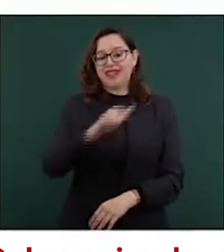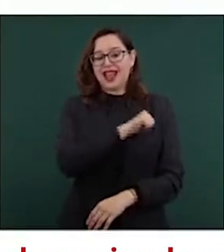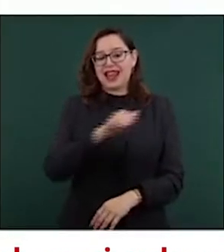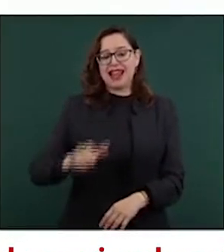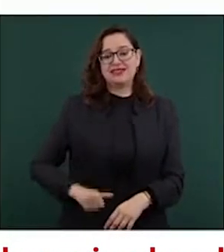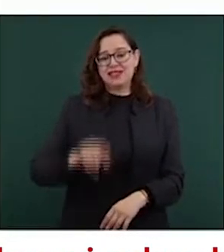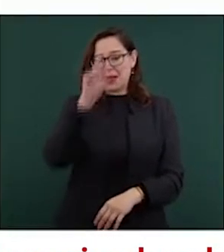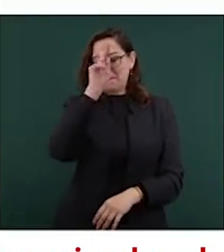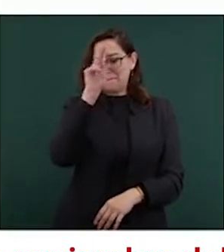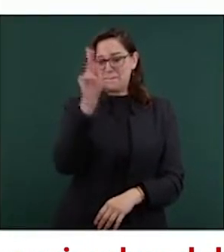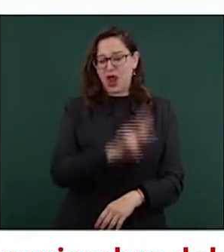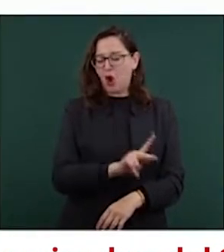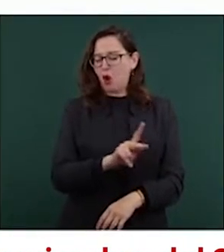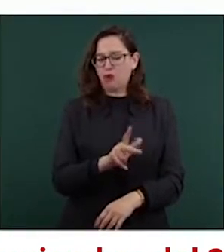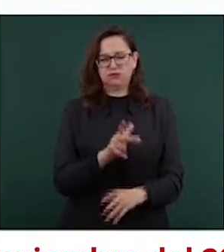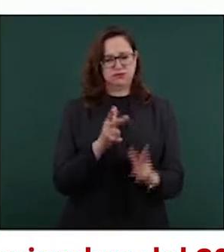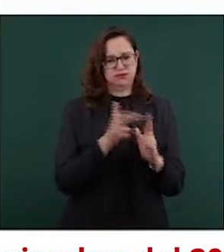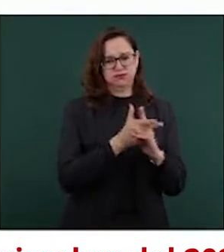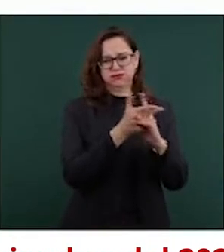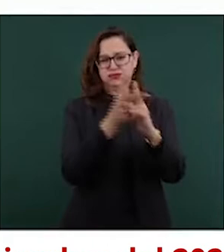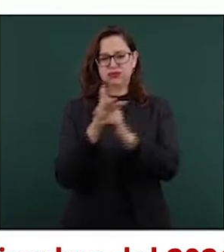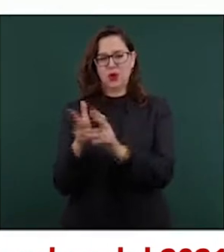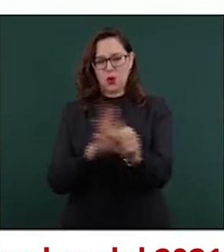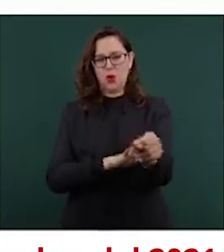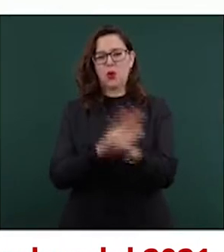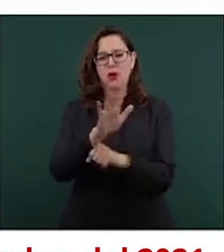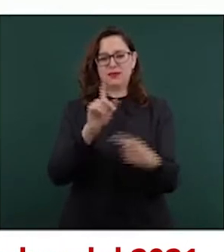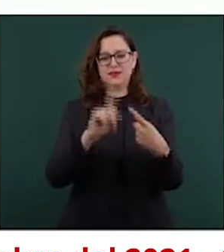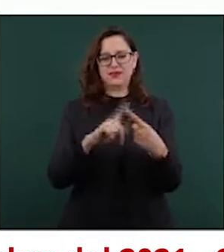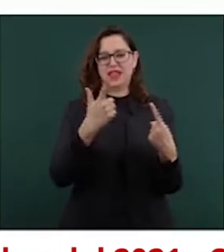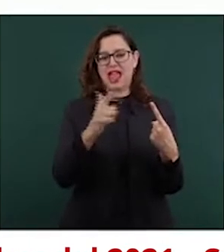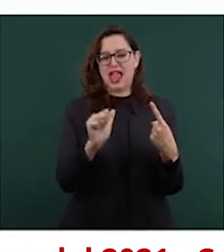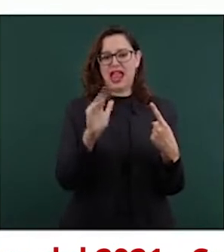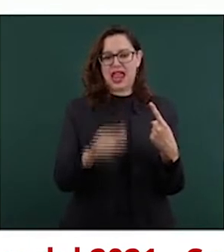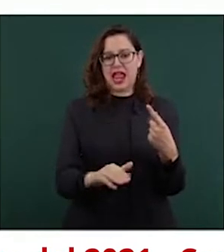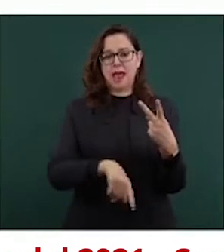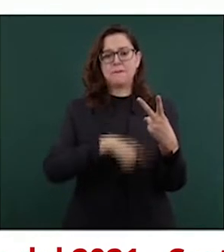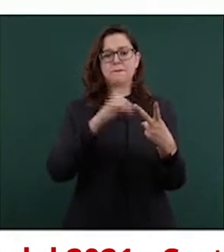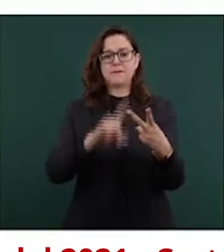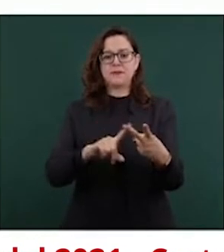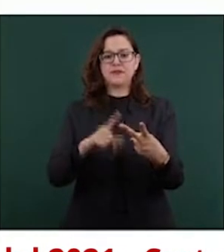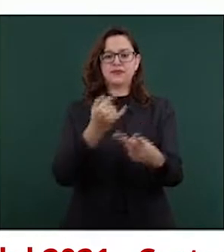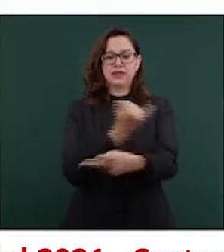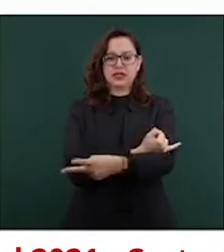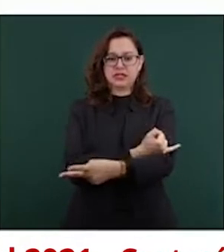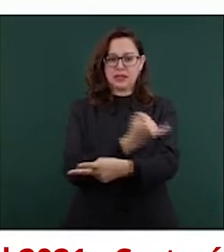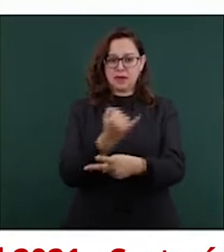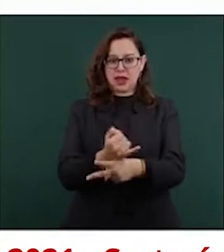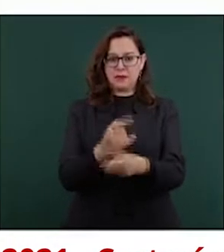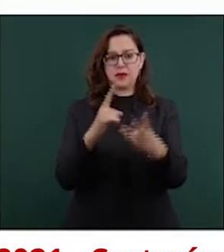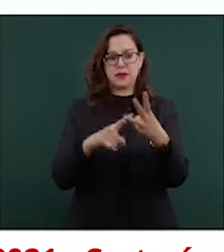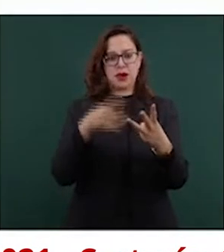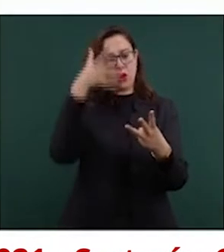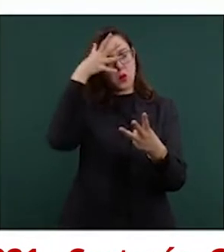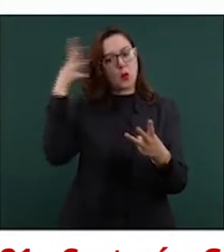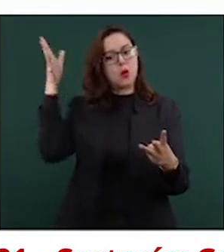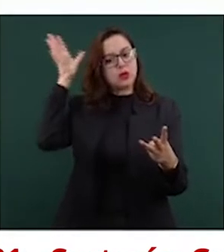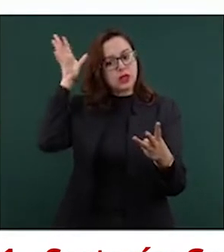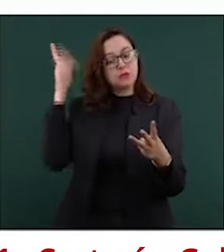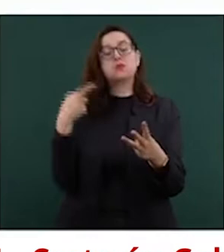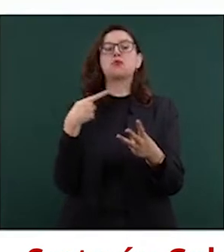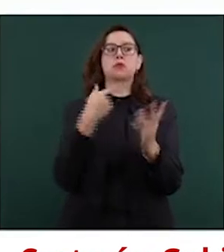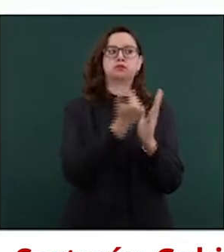y particularmente Gustavo Madero y Estapalapa han sido las de mayor reducción, aunque la alcaldía de Cuauhtémoc